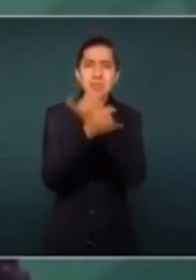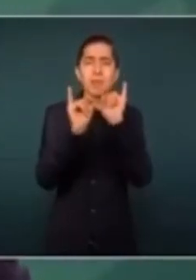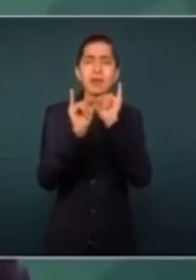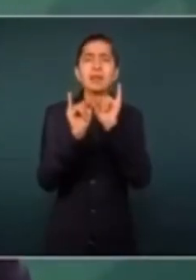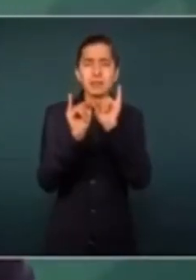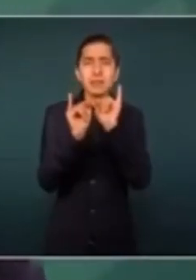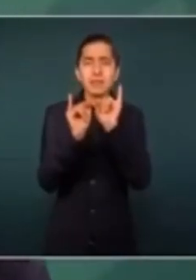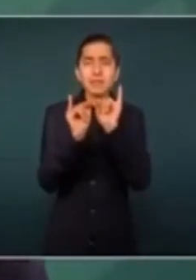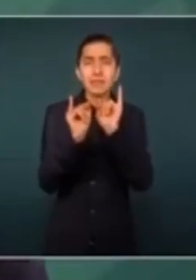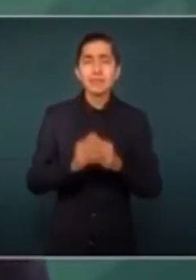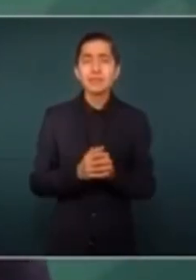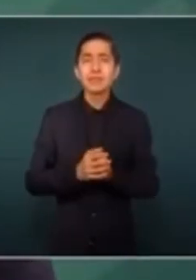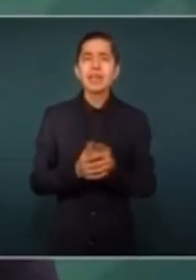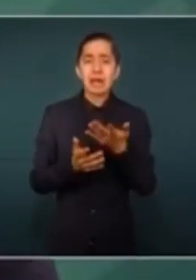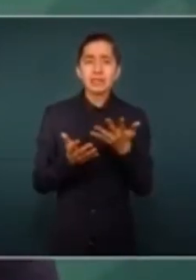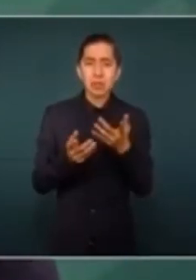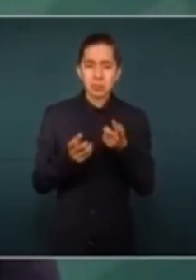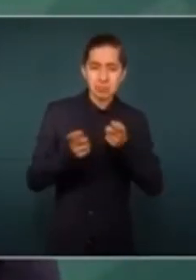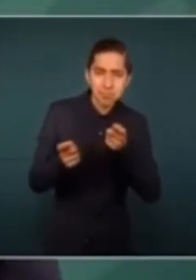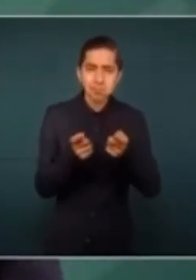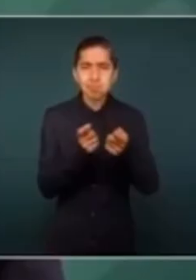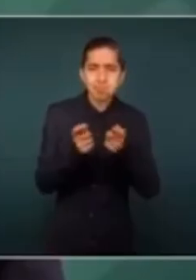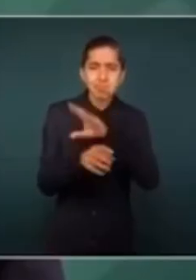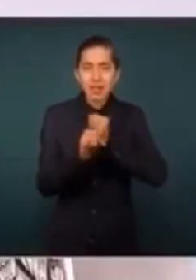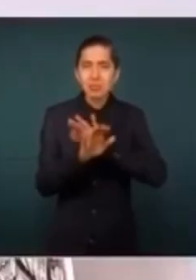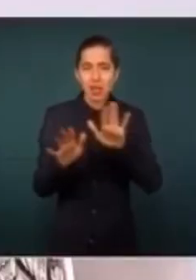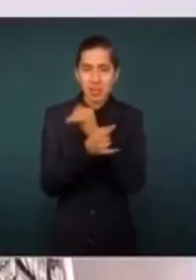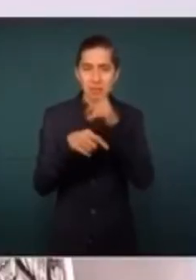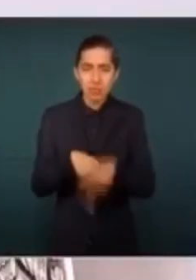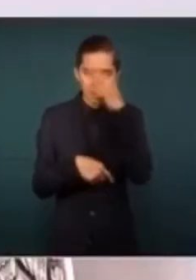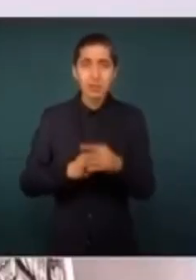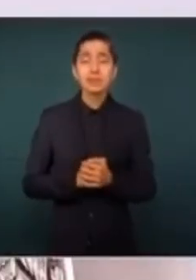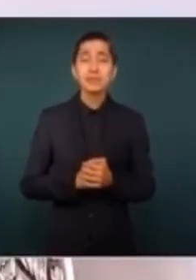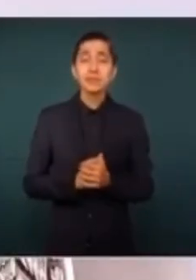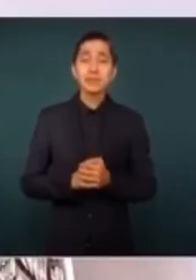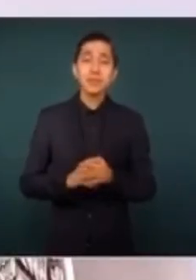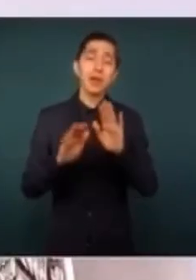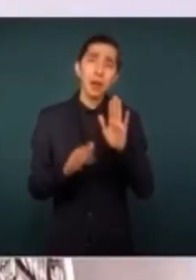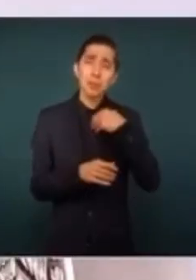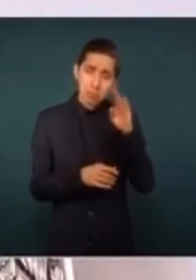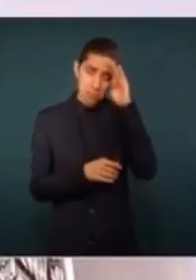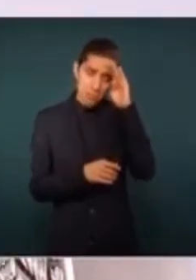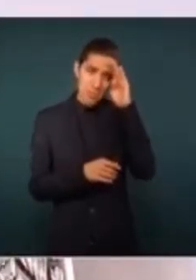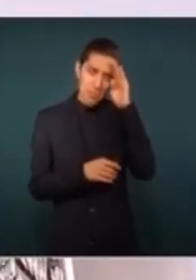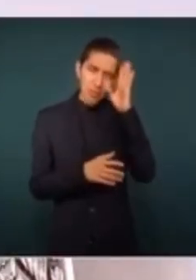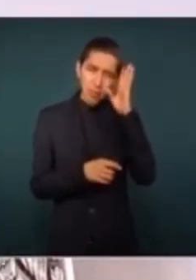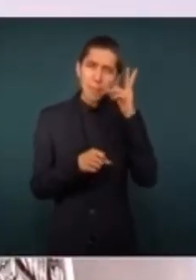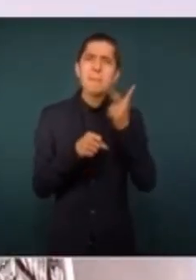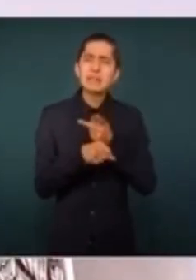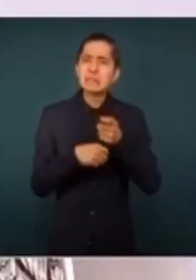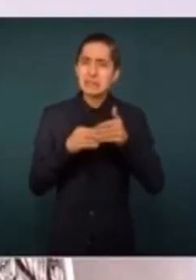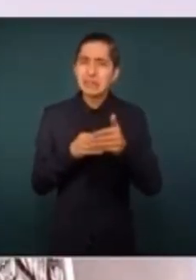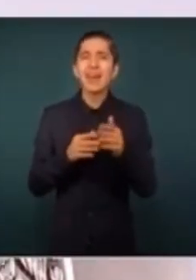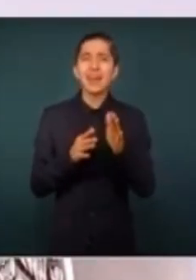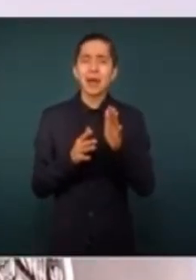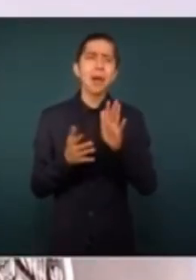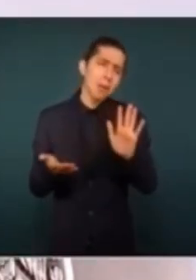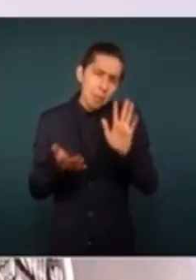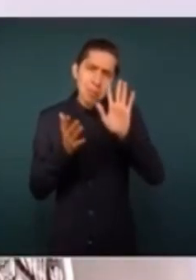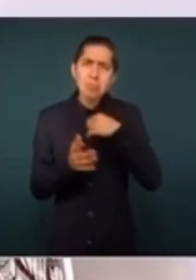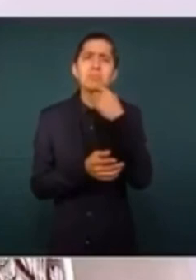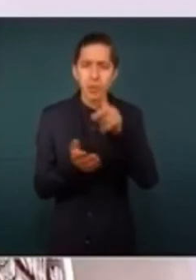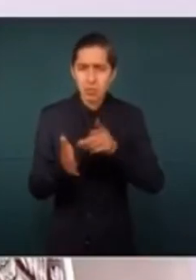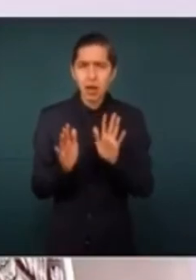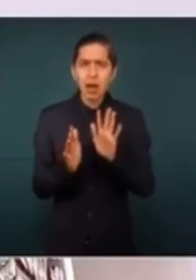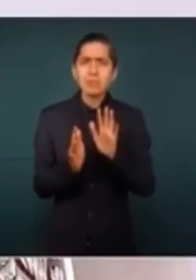en el manejo de sus recursos energéticos. Lo que creo que está pasando, y repito, es legal y es